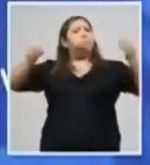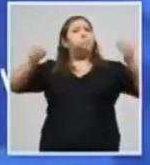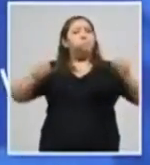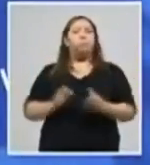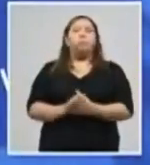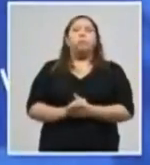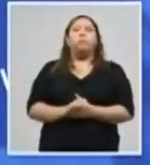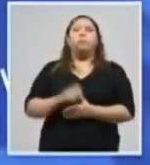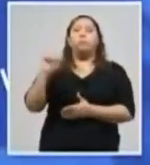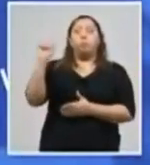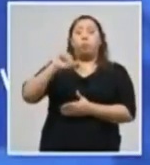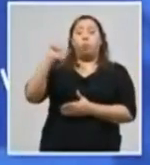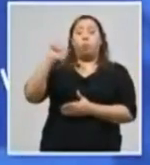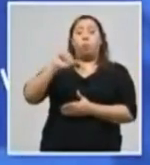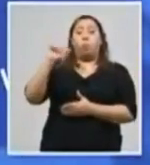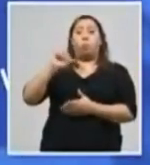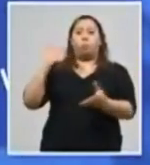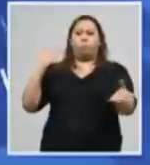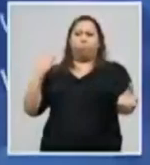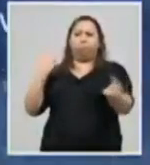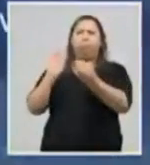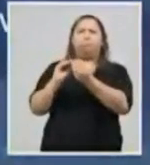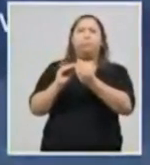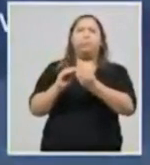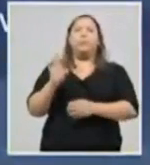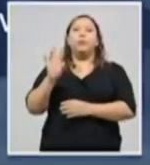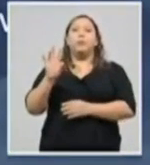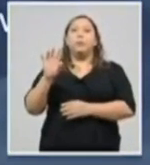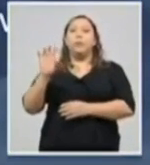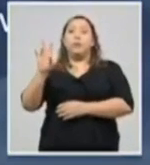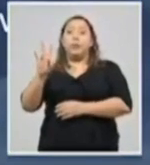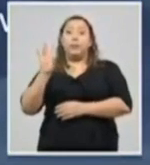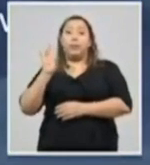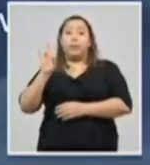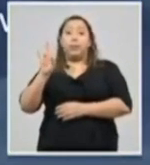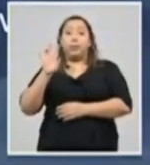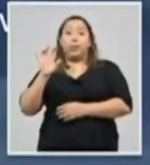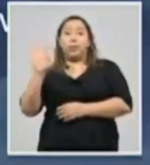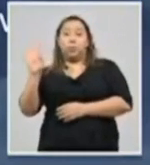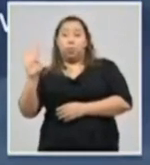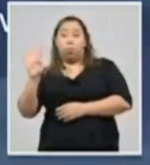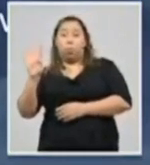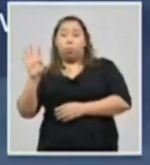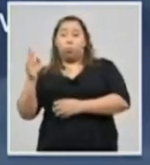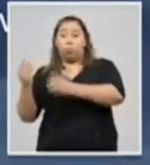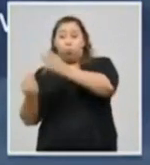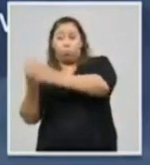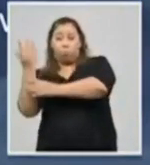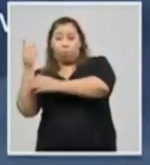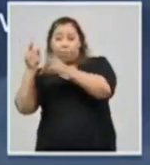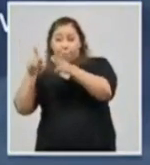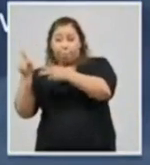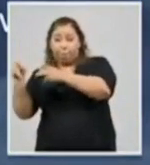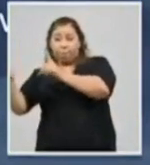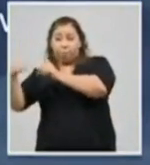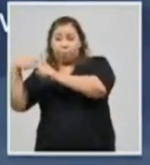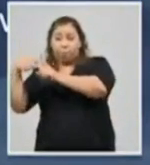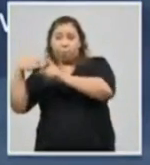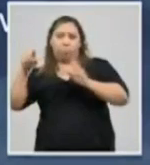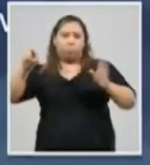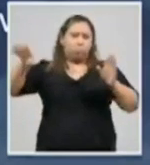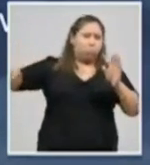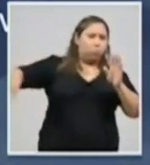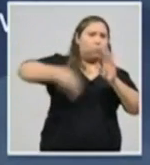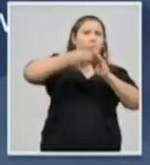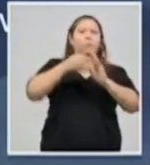resumen, este primero de julio, con los 704 nuevas personas diagnosticadas positivas, llegamos a un gran total